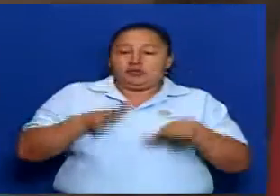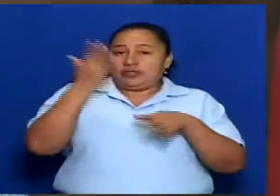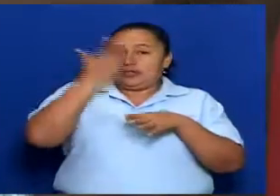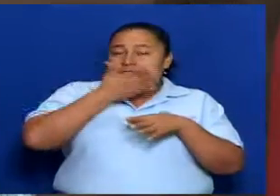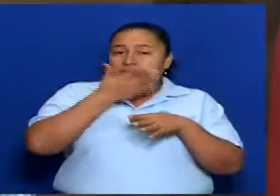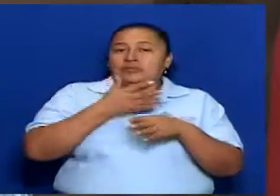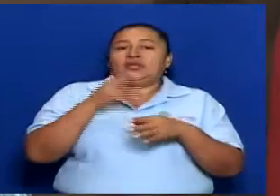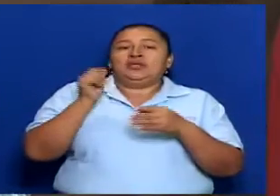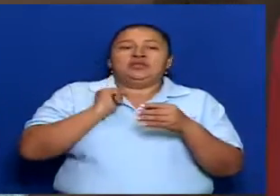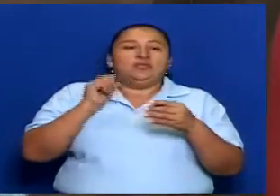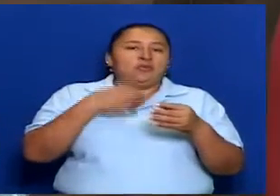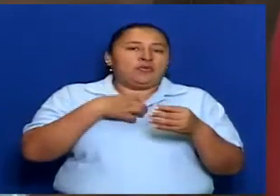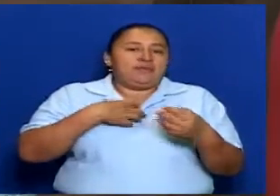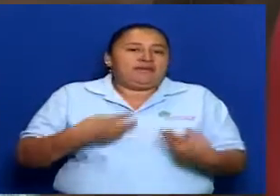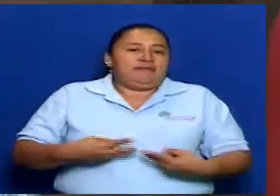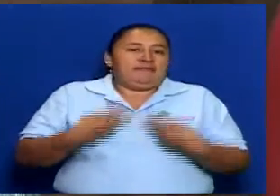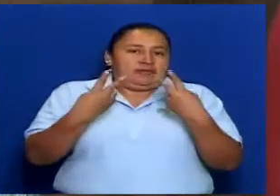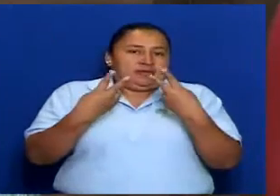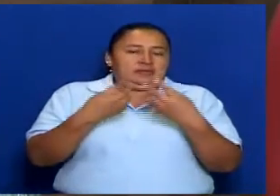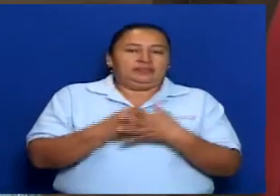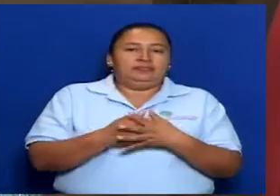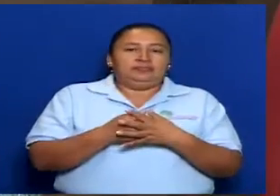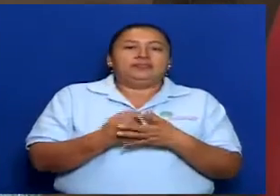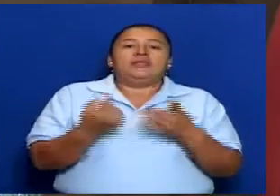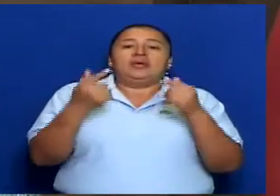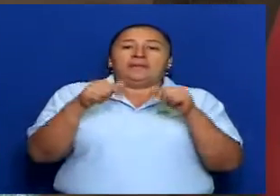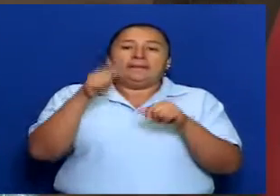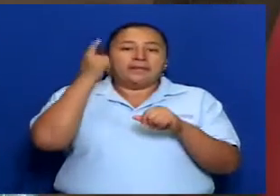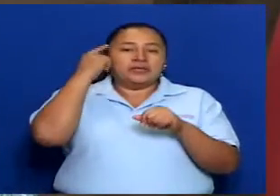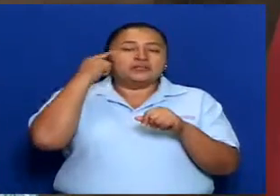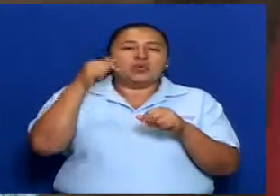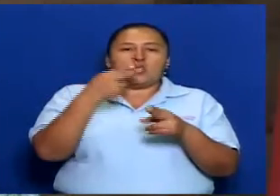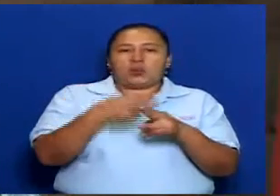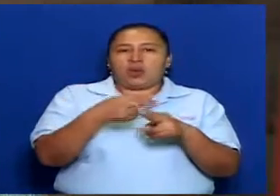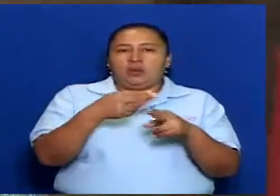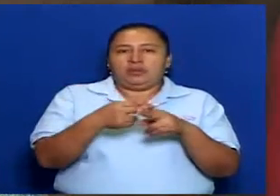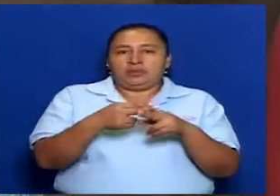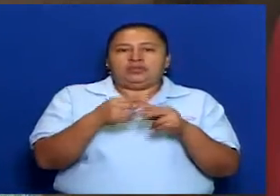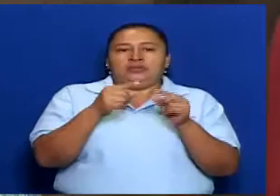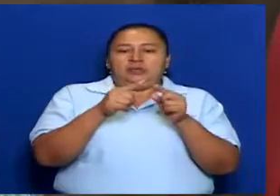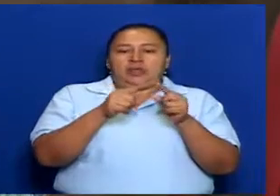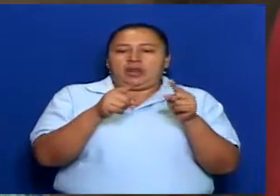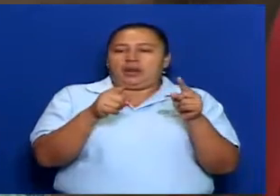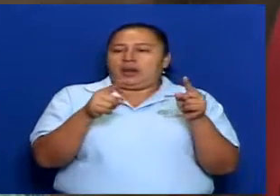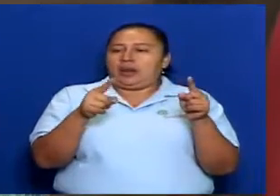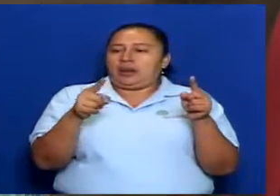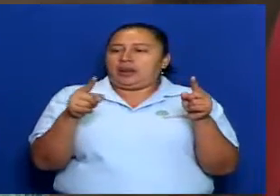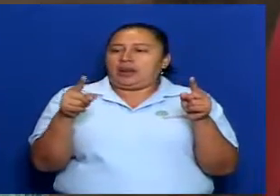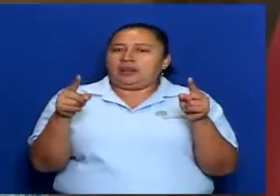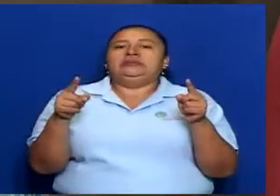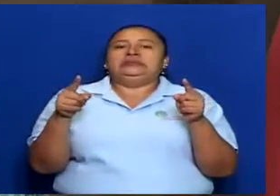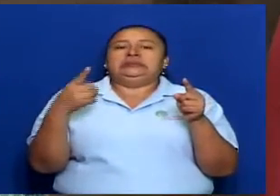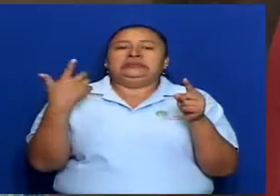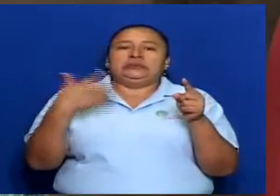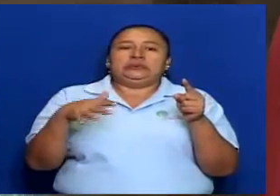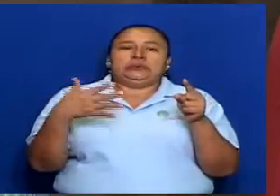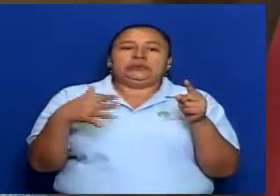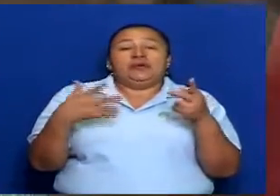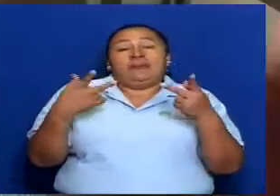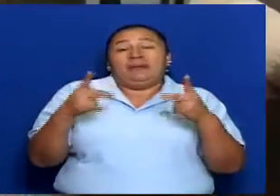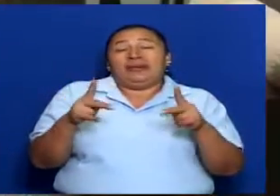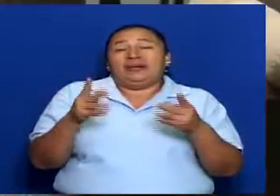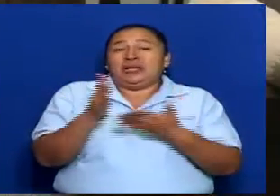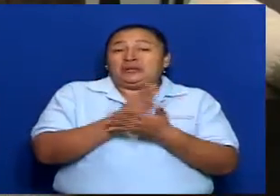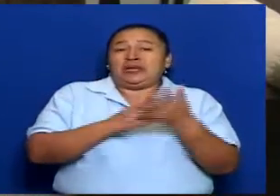y regímenes autonómicos. Consideramos que es un nombre bastante largo y quizás a